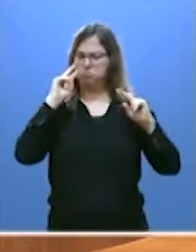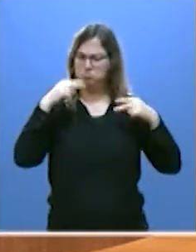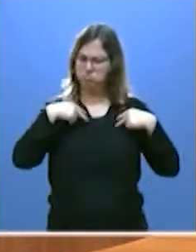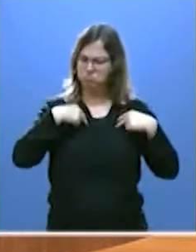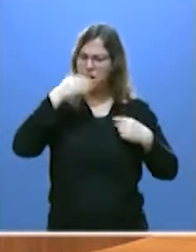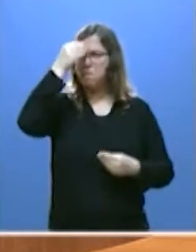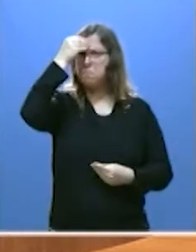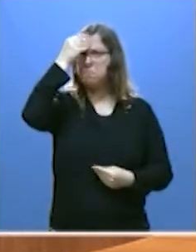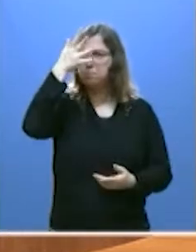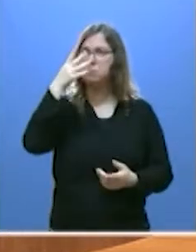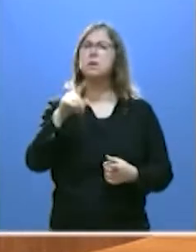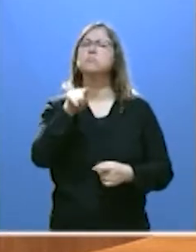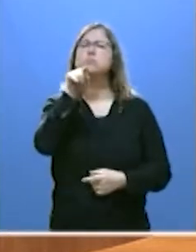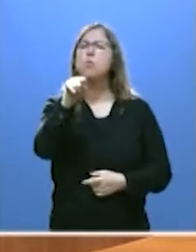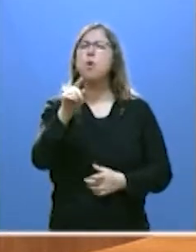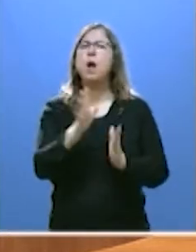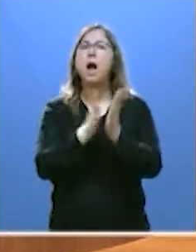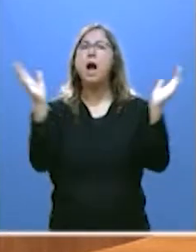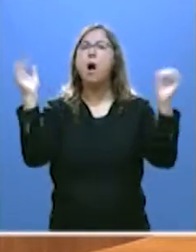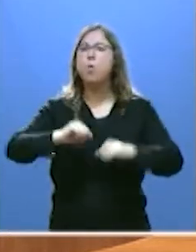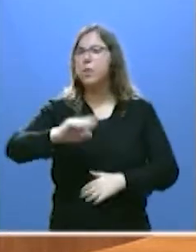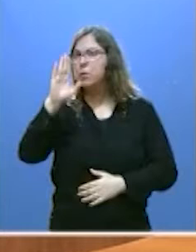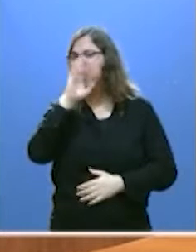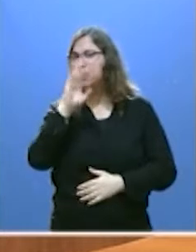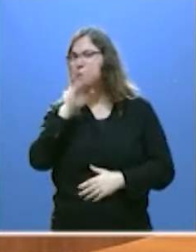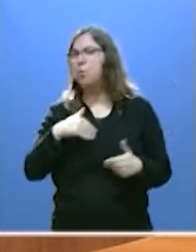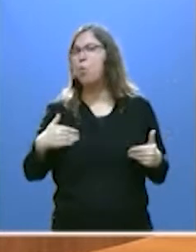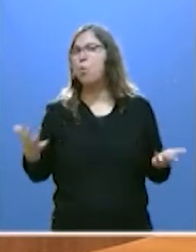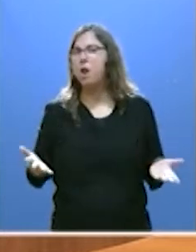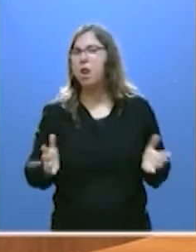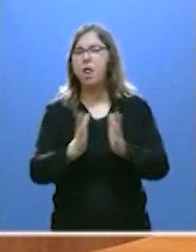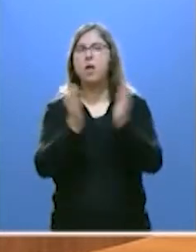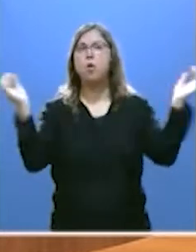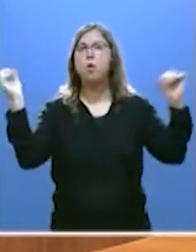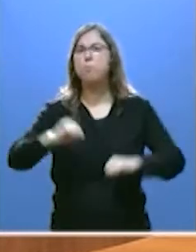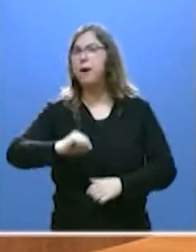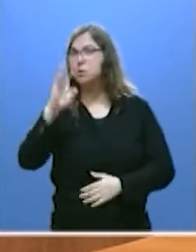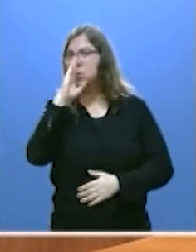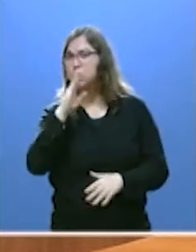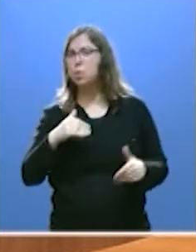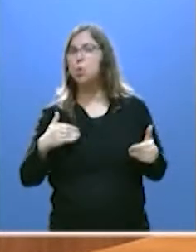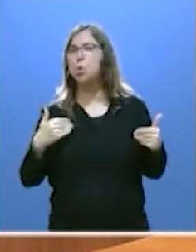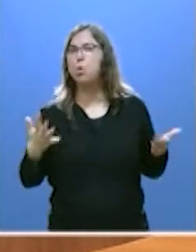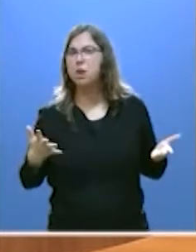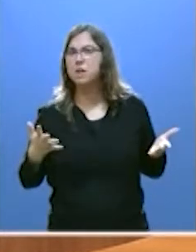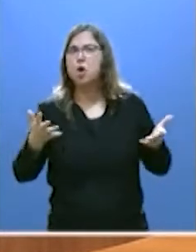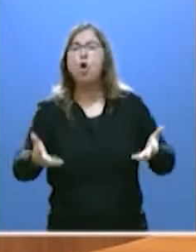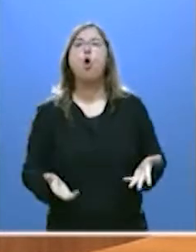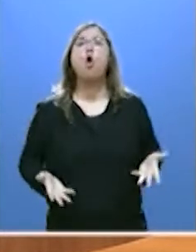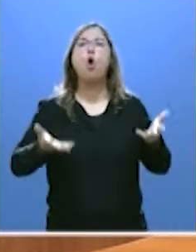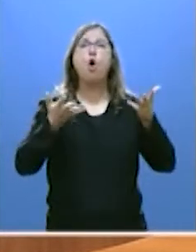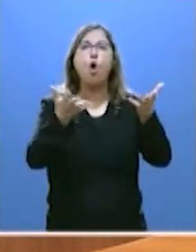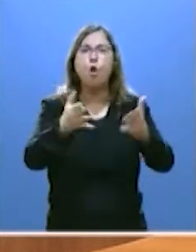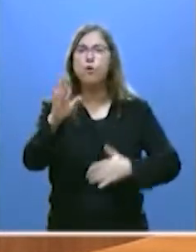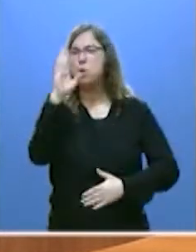cuál es su acuerdo oculto. Cuál es su pacto oculto. Cuál es su oferta oculta a los grupos